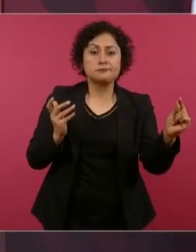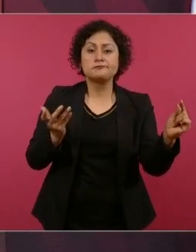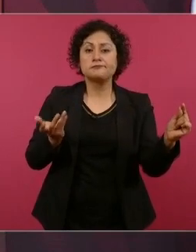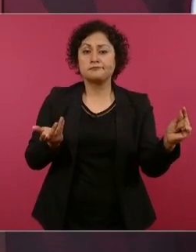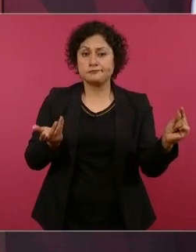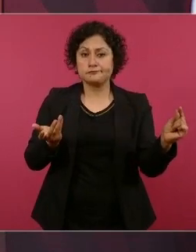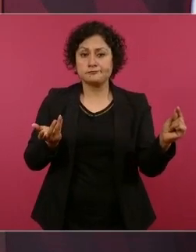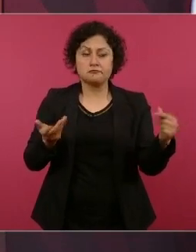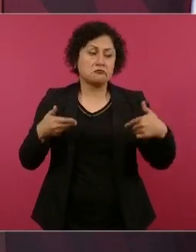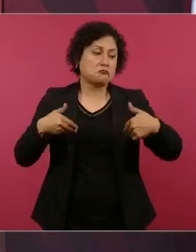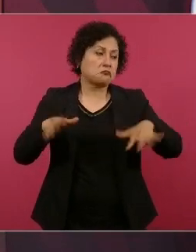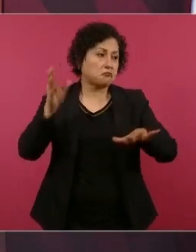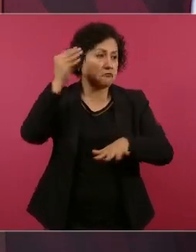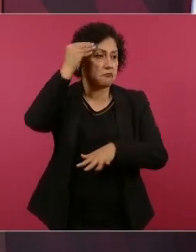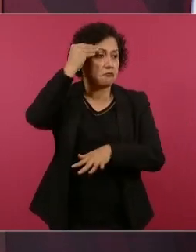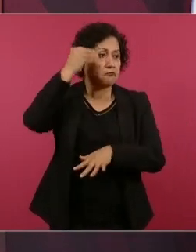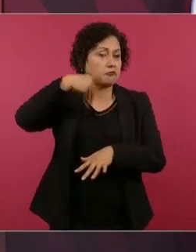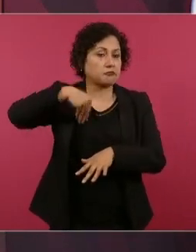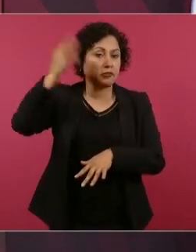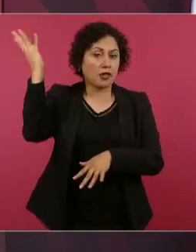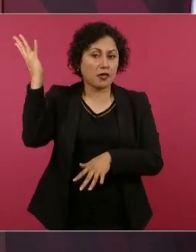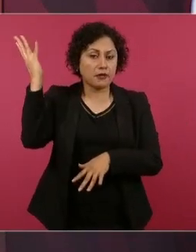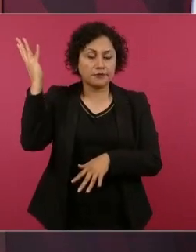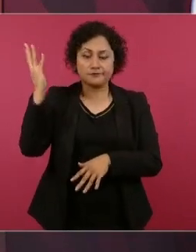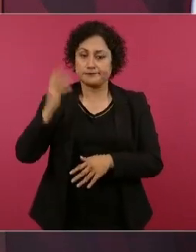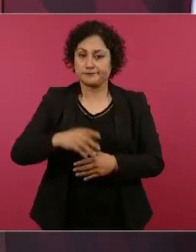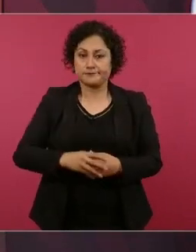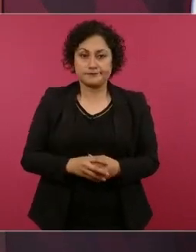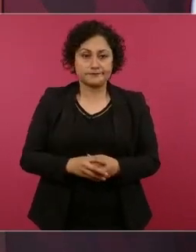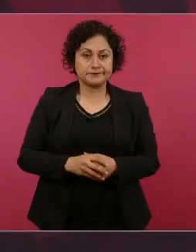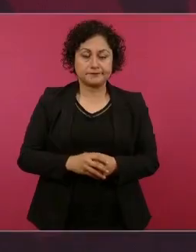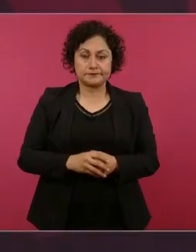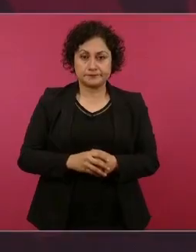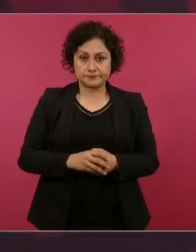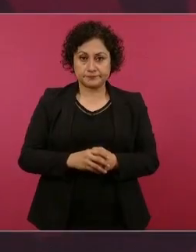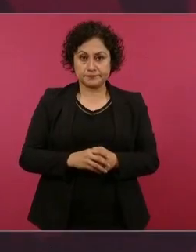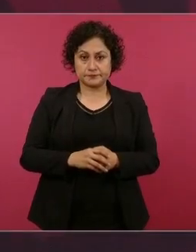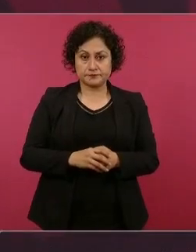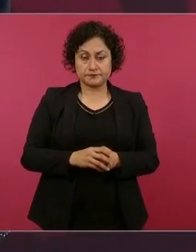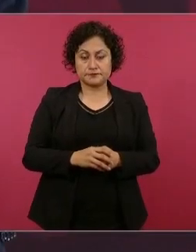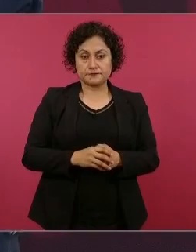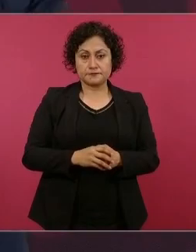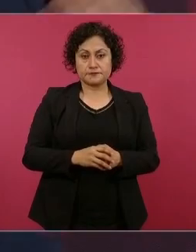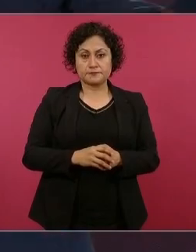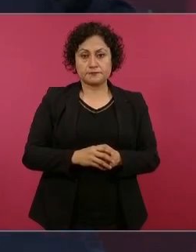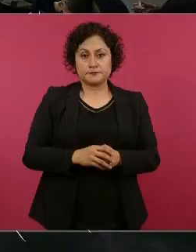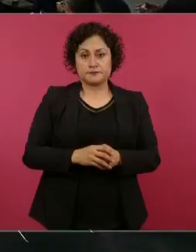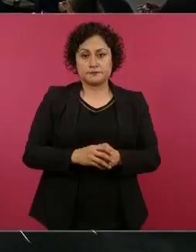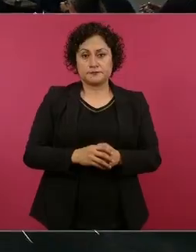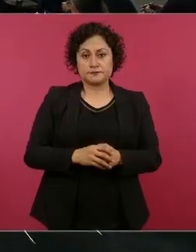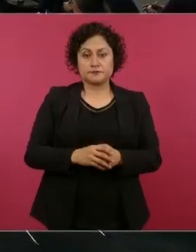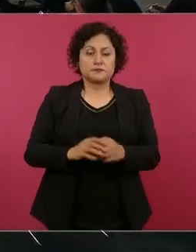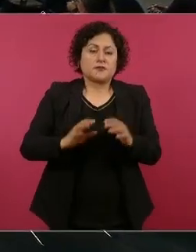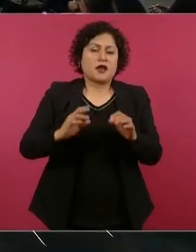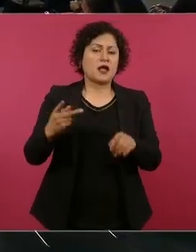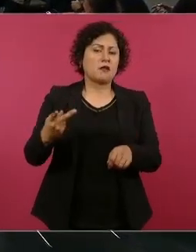pasó todo,